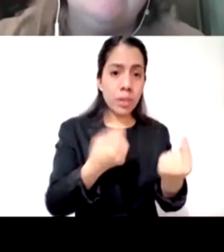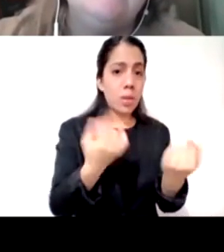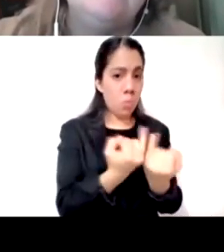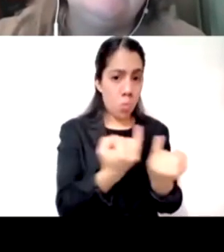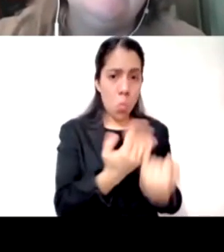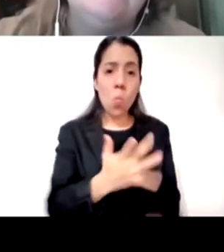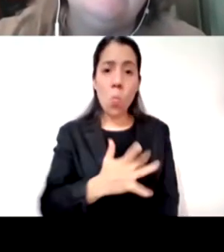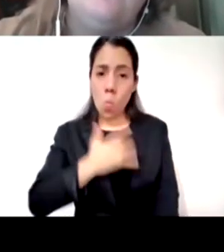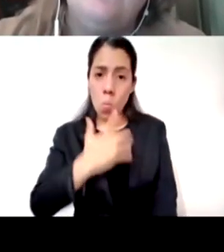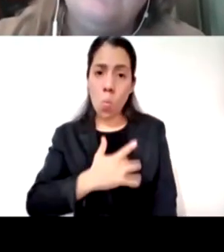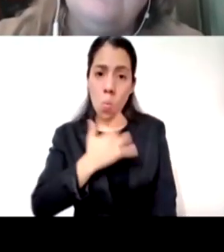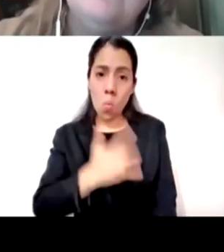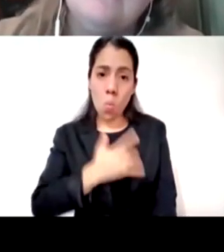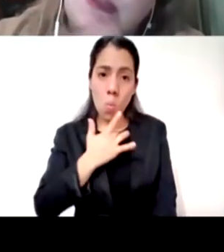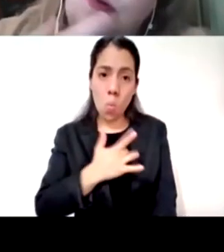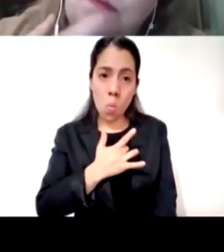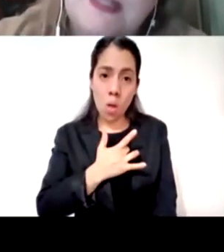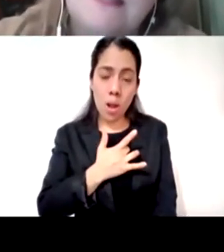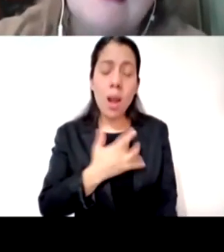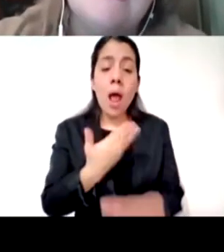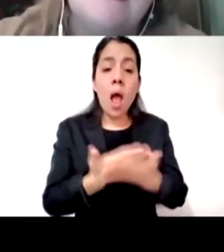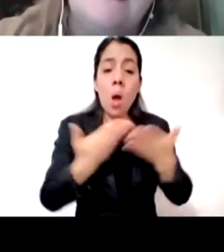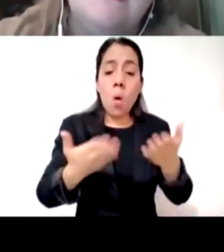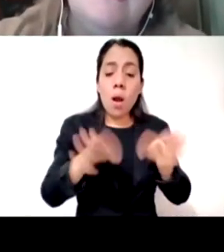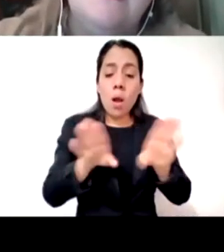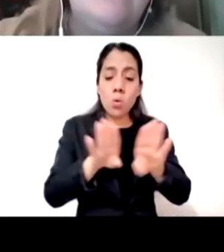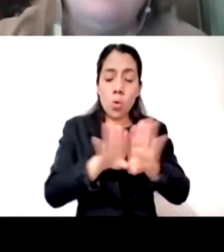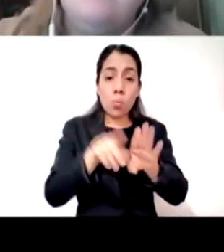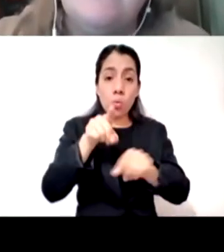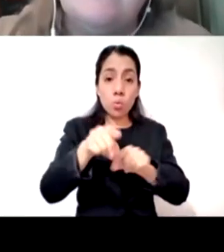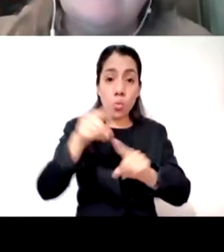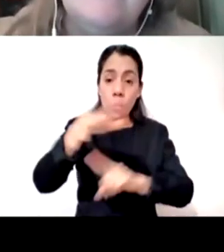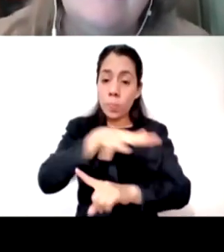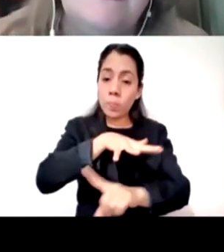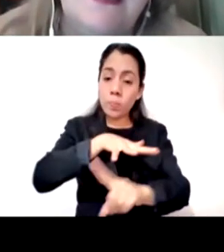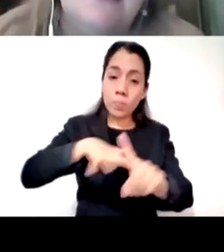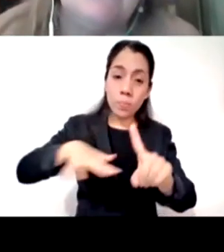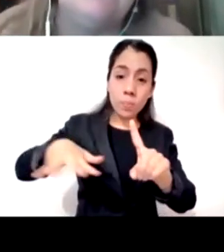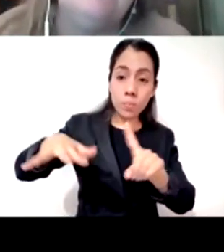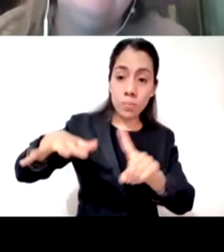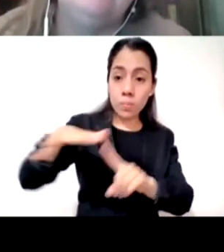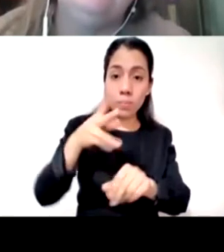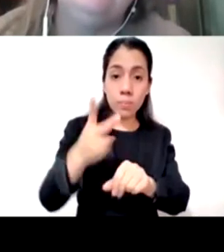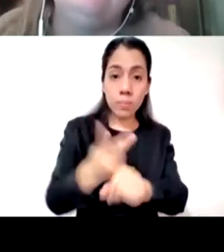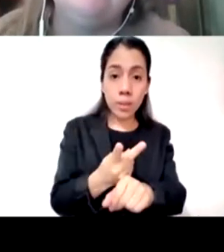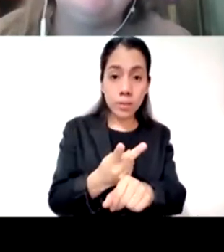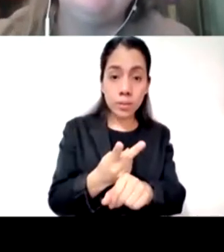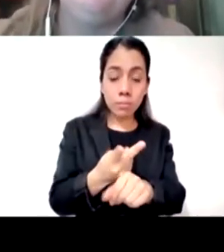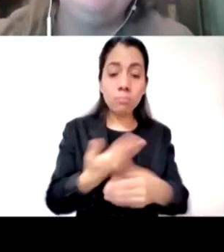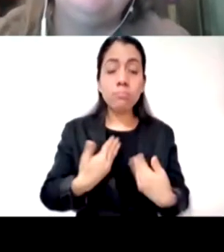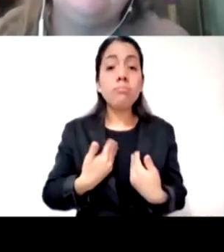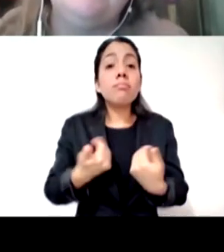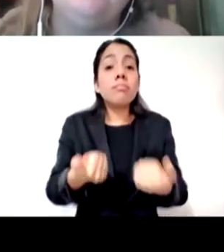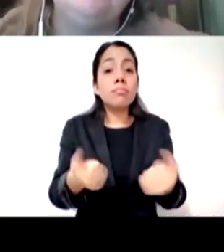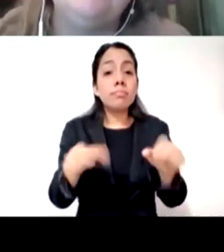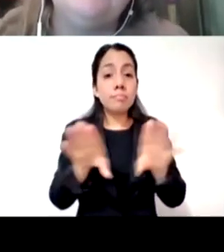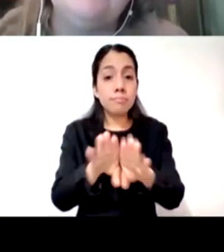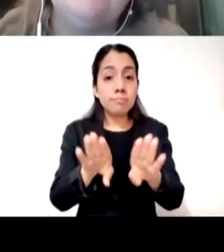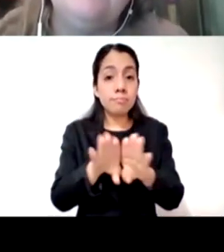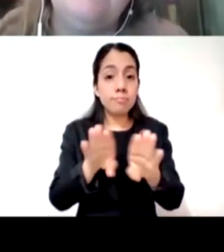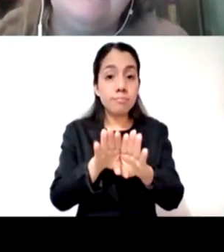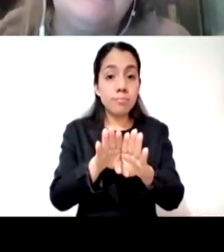es decir ¿cómo comprendes esta realidad? qué lugar quieres tener en esto? ¿no? en términos de qué